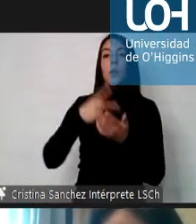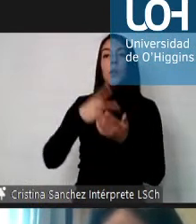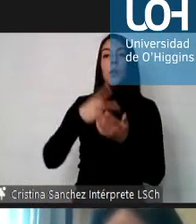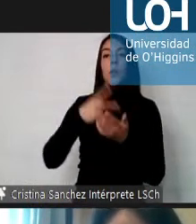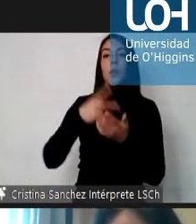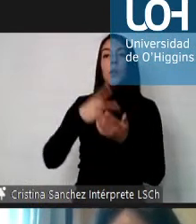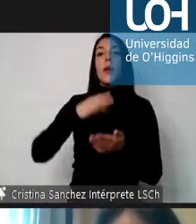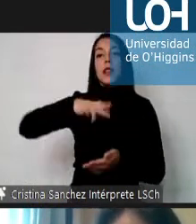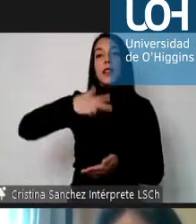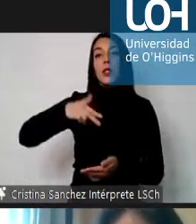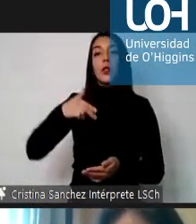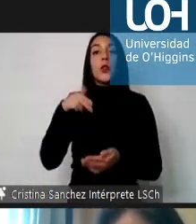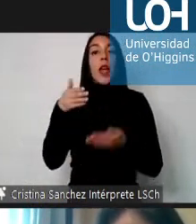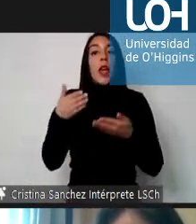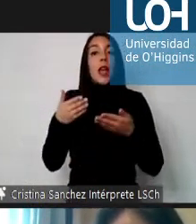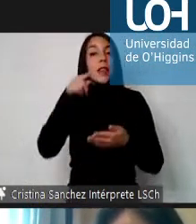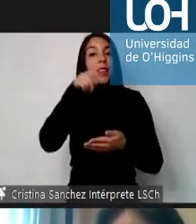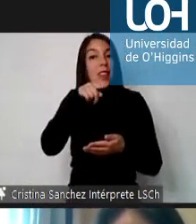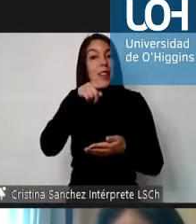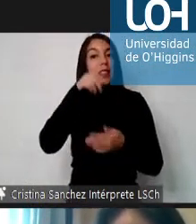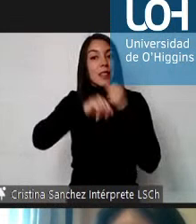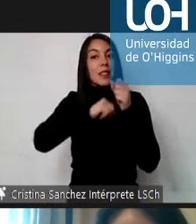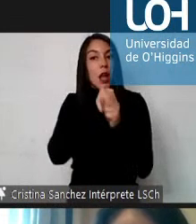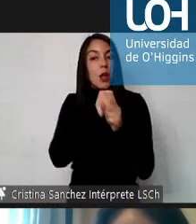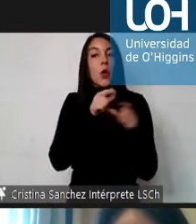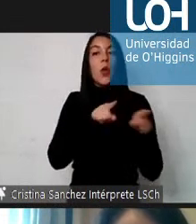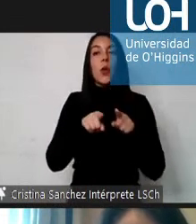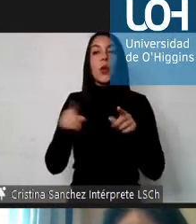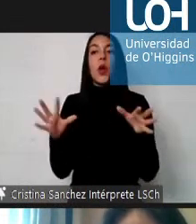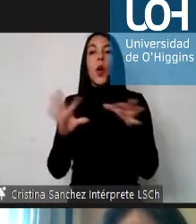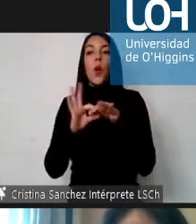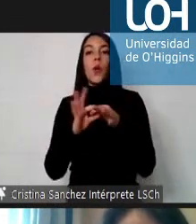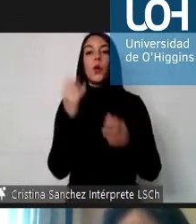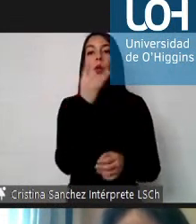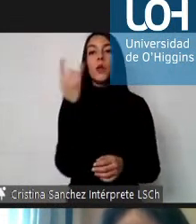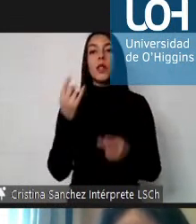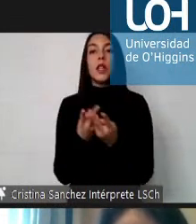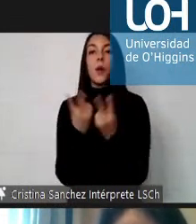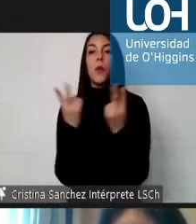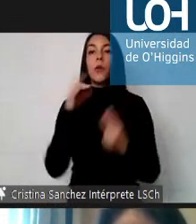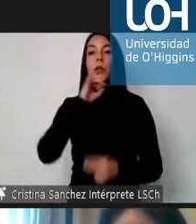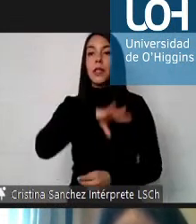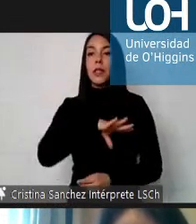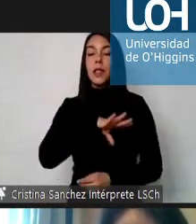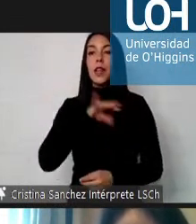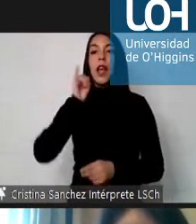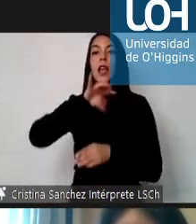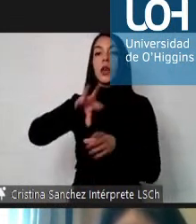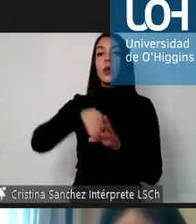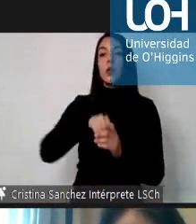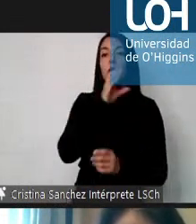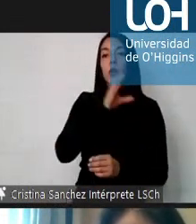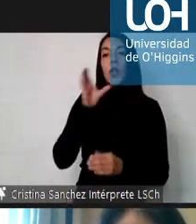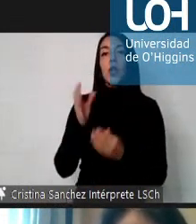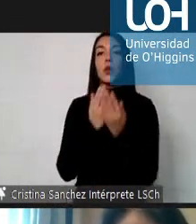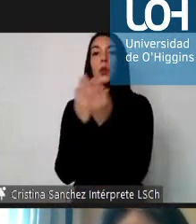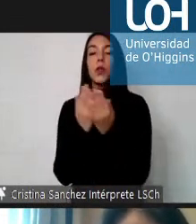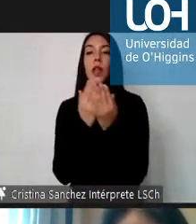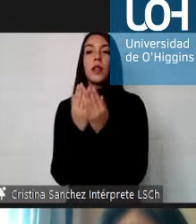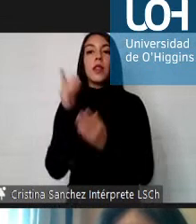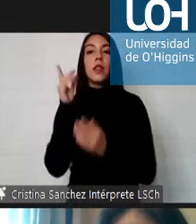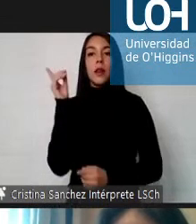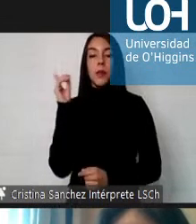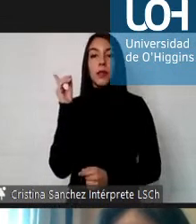a partir de ese año es la coordinadora de la Red de Universidades Públicas Chilenas por la inclusión de estudiantes en situación de discapacidad.